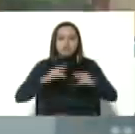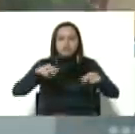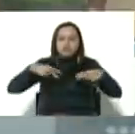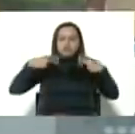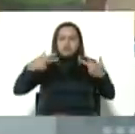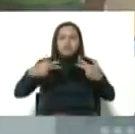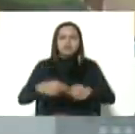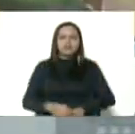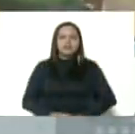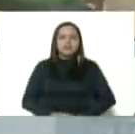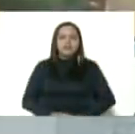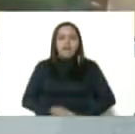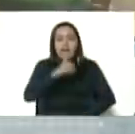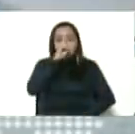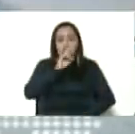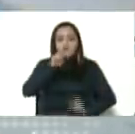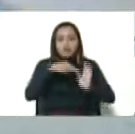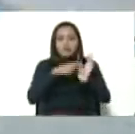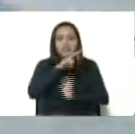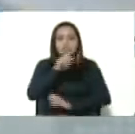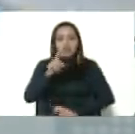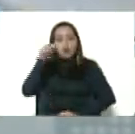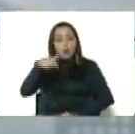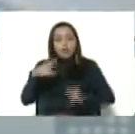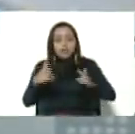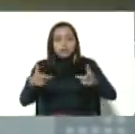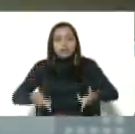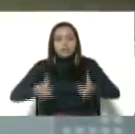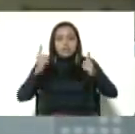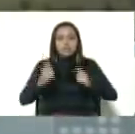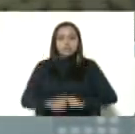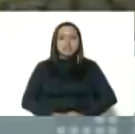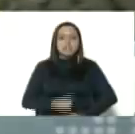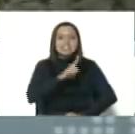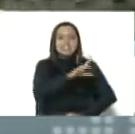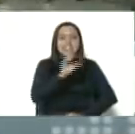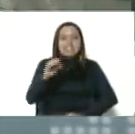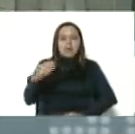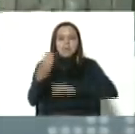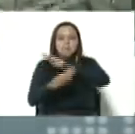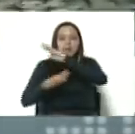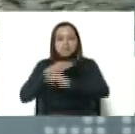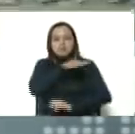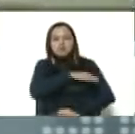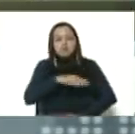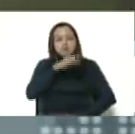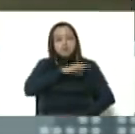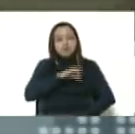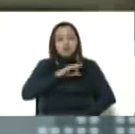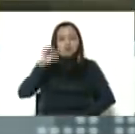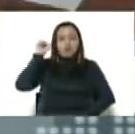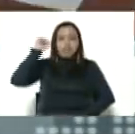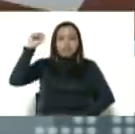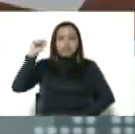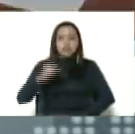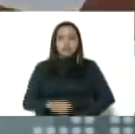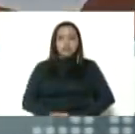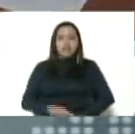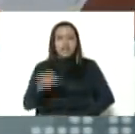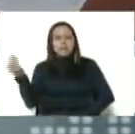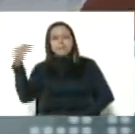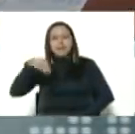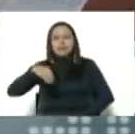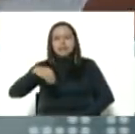integralmente. 2021. Hoy hemos inaugurado 100 bases de misiones socialistas. Y además,